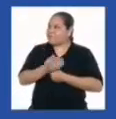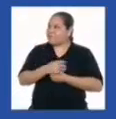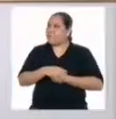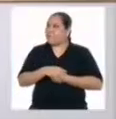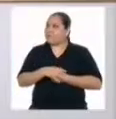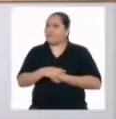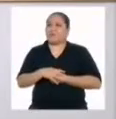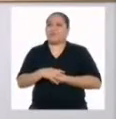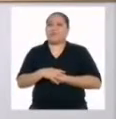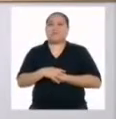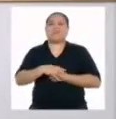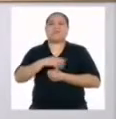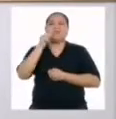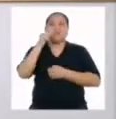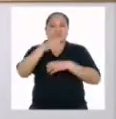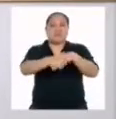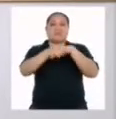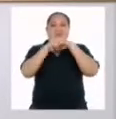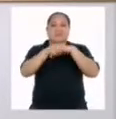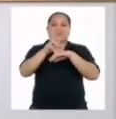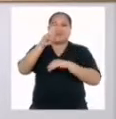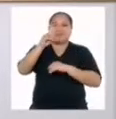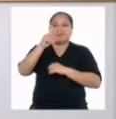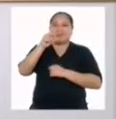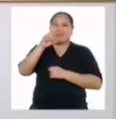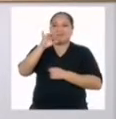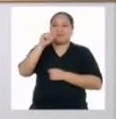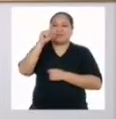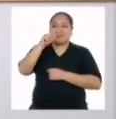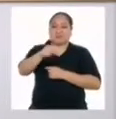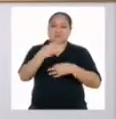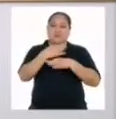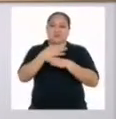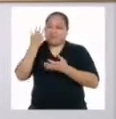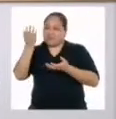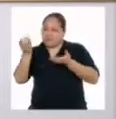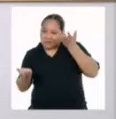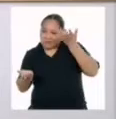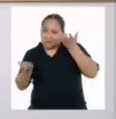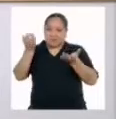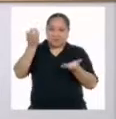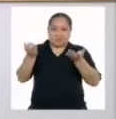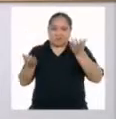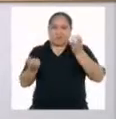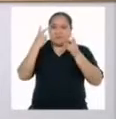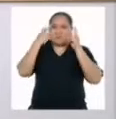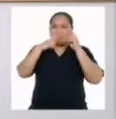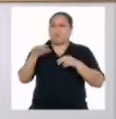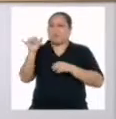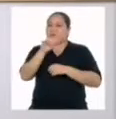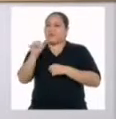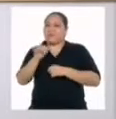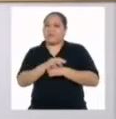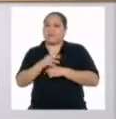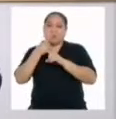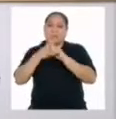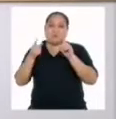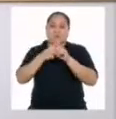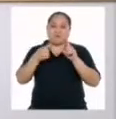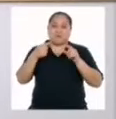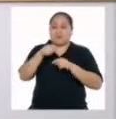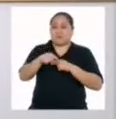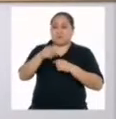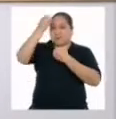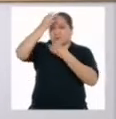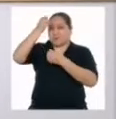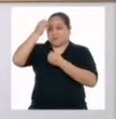Te felicito, Rodrigo. La capacidad de contrastar y establecer semejanzas y diferencias